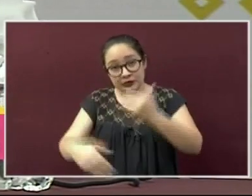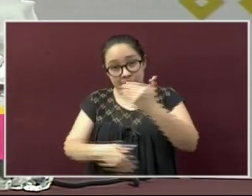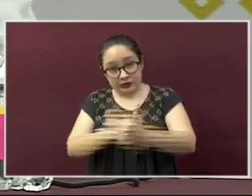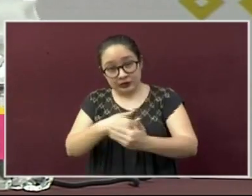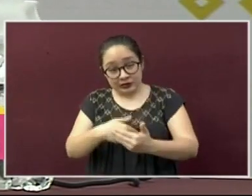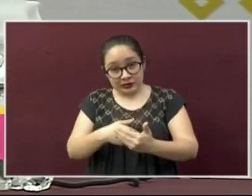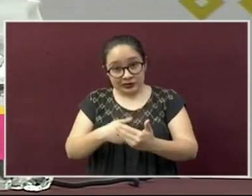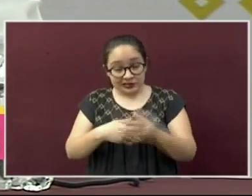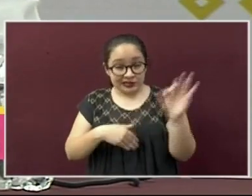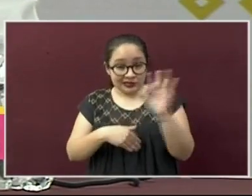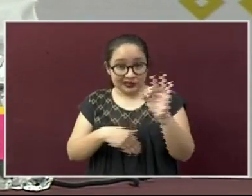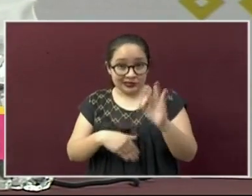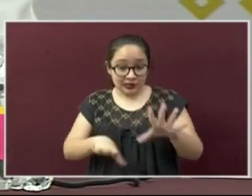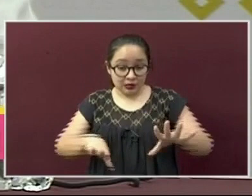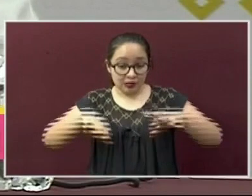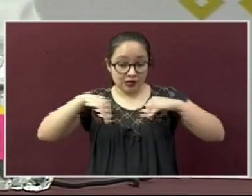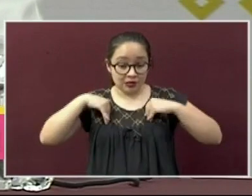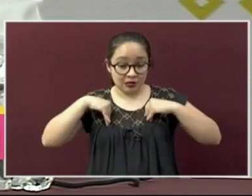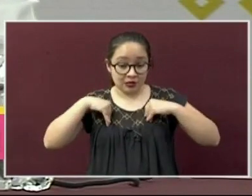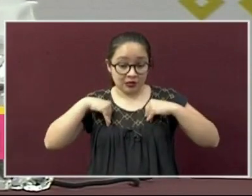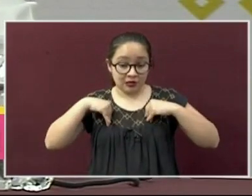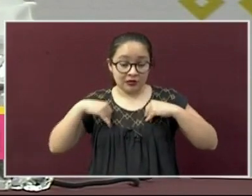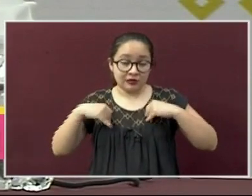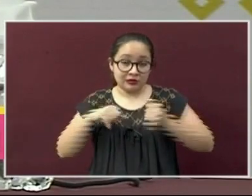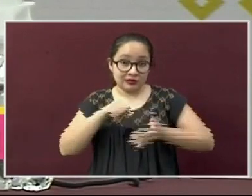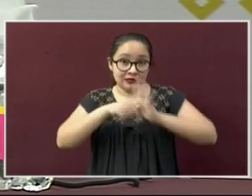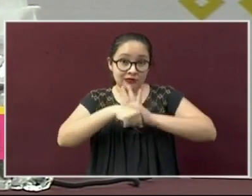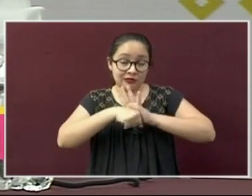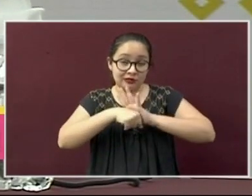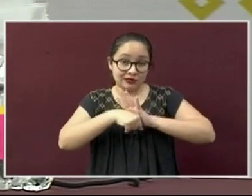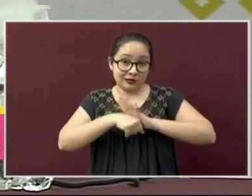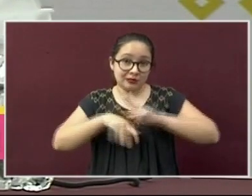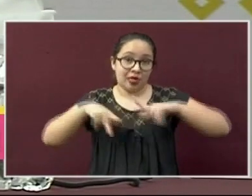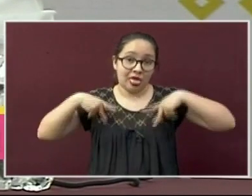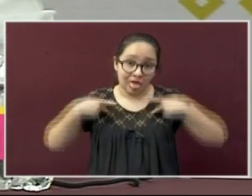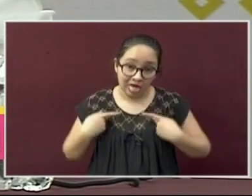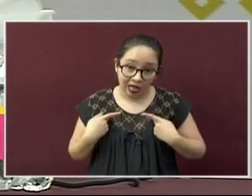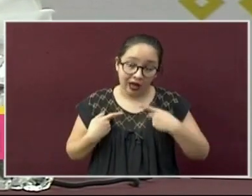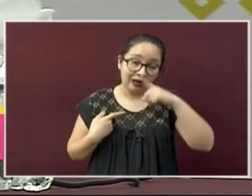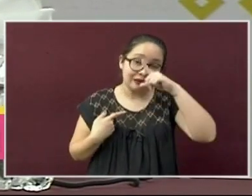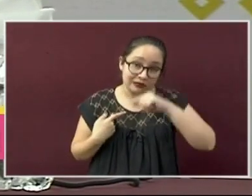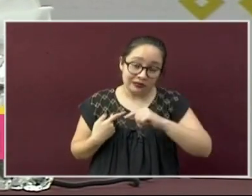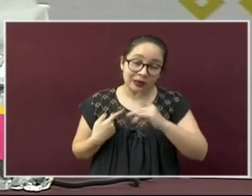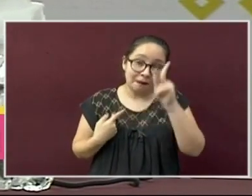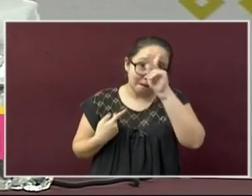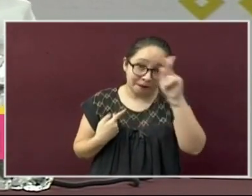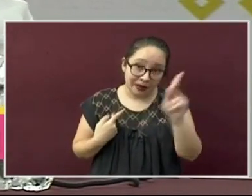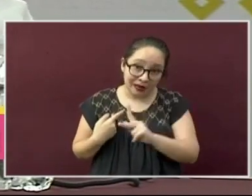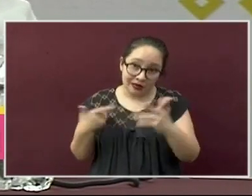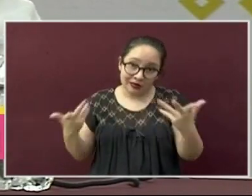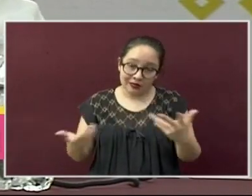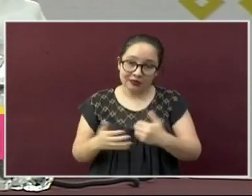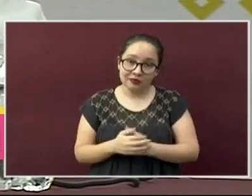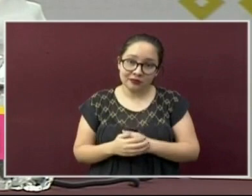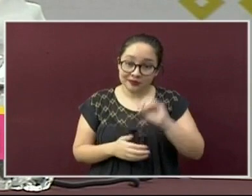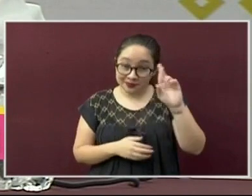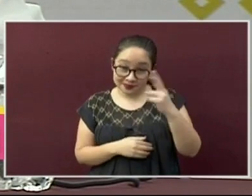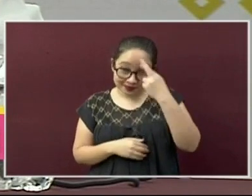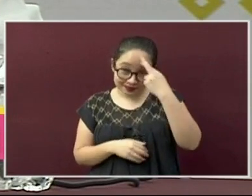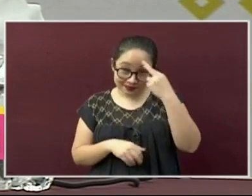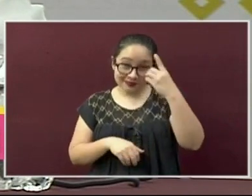más con riesgos mortales en pacientes que son portadores de diabetes y que recordemos también que la diabetes